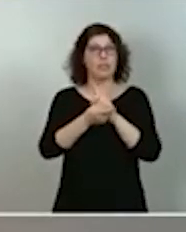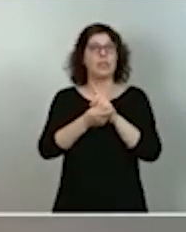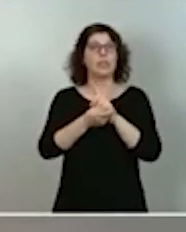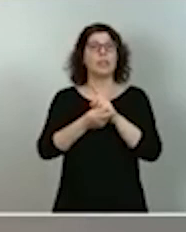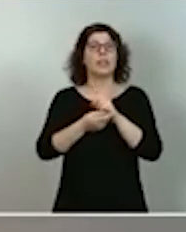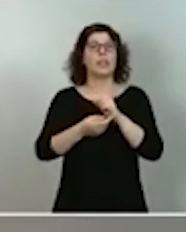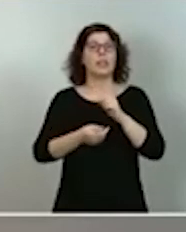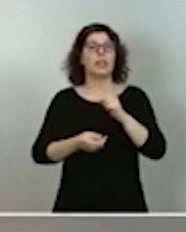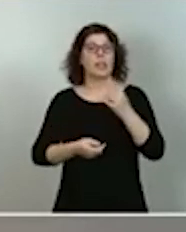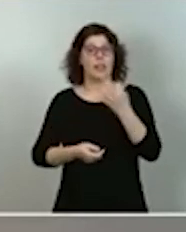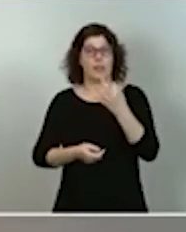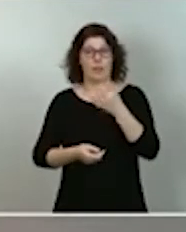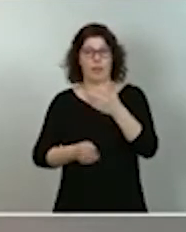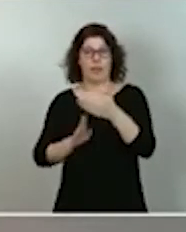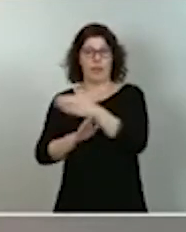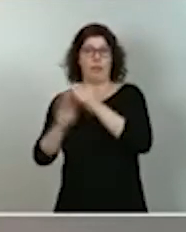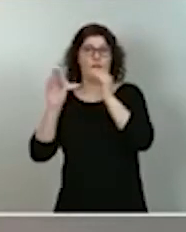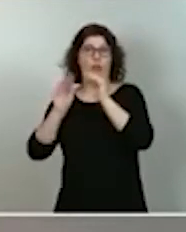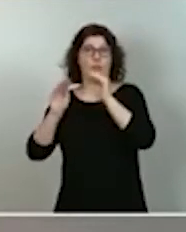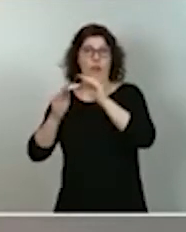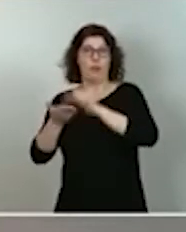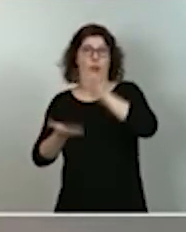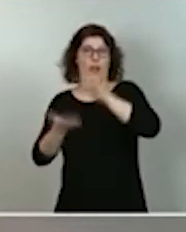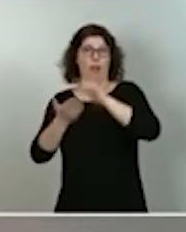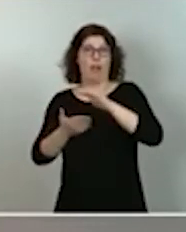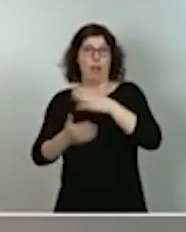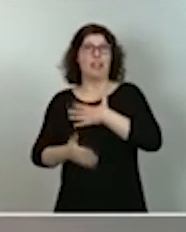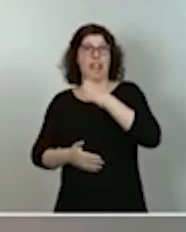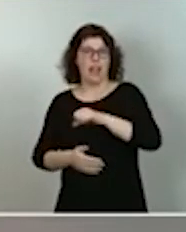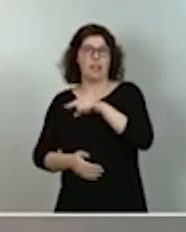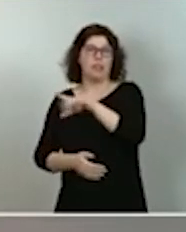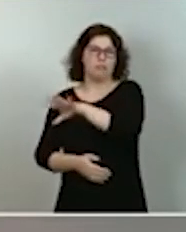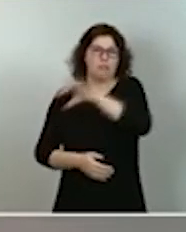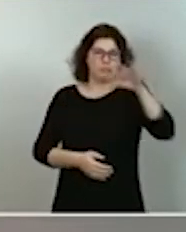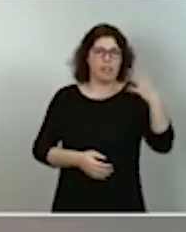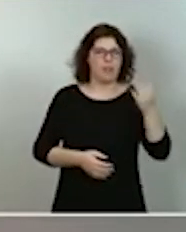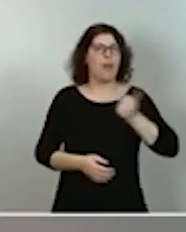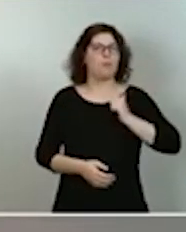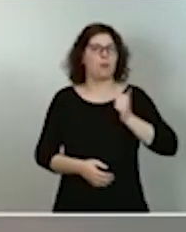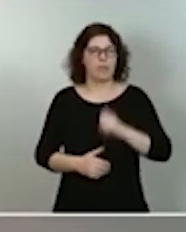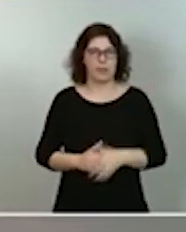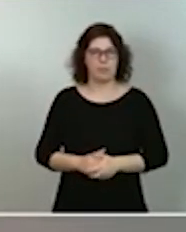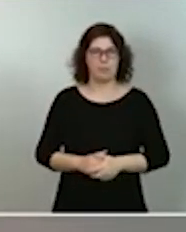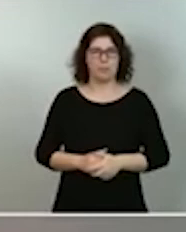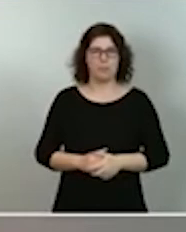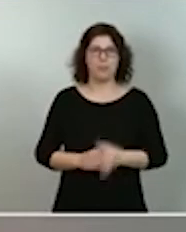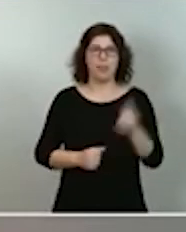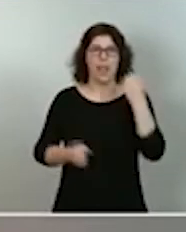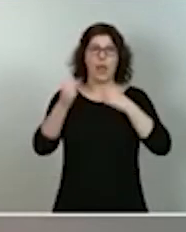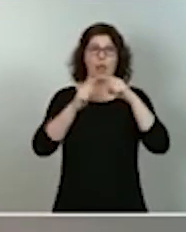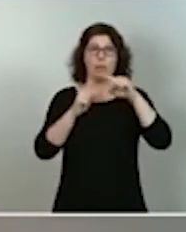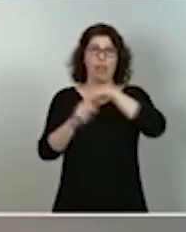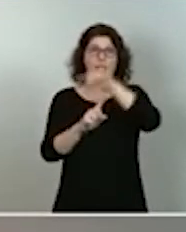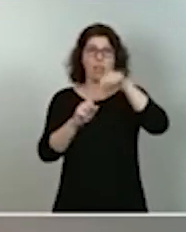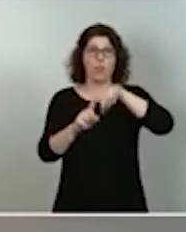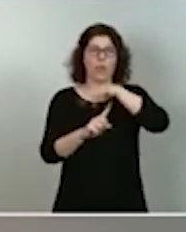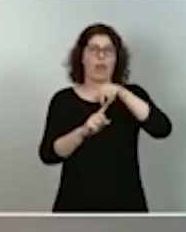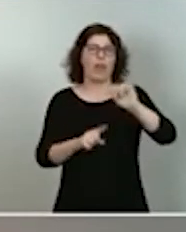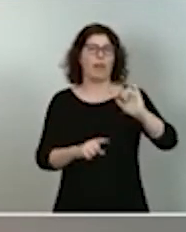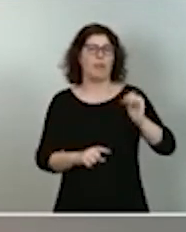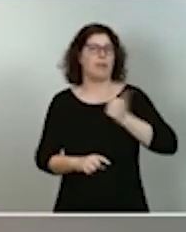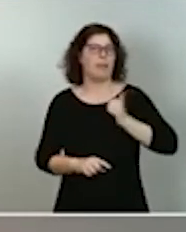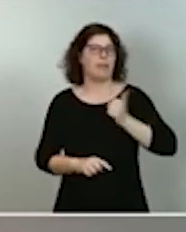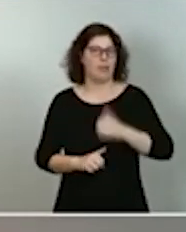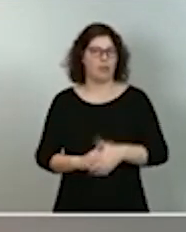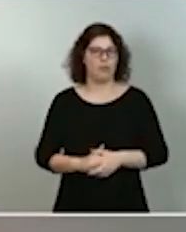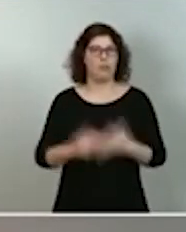hemos invertido durante tanto tiempo. Los beneficios económicos de la economía circular son claros. La aparición de nuevos modelos empresariales